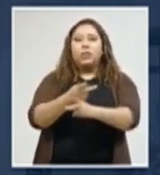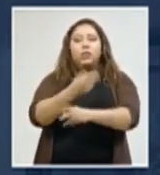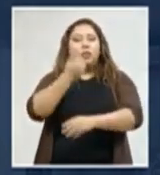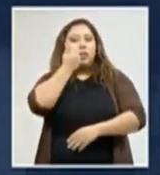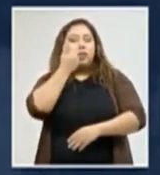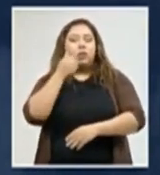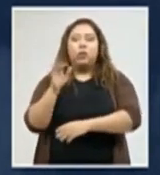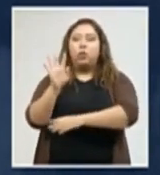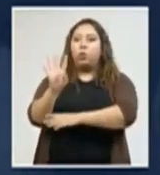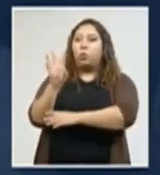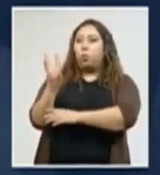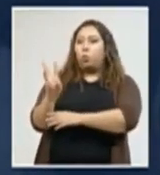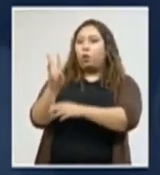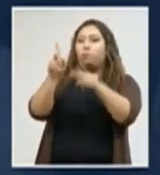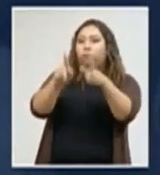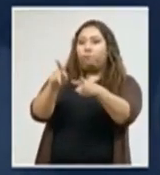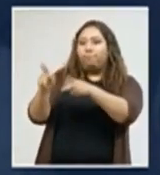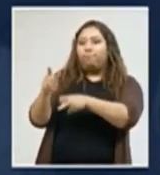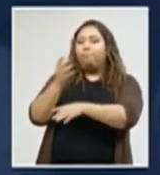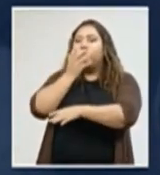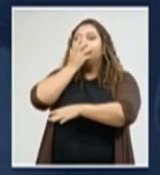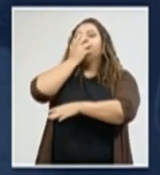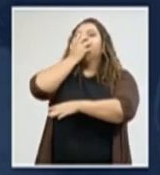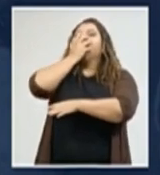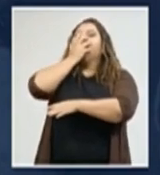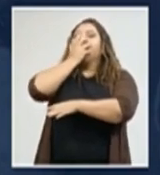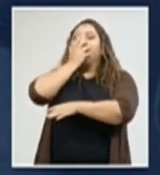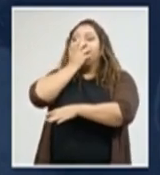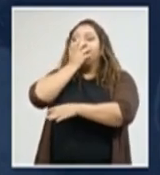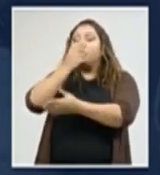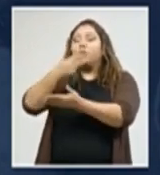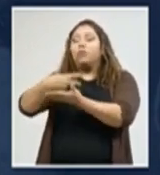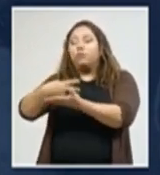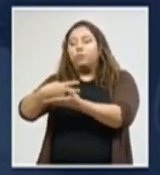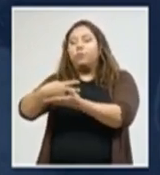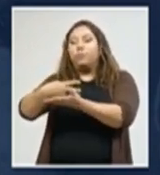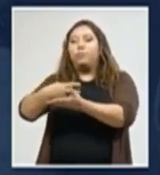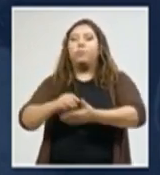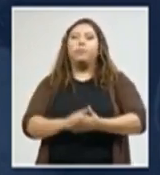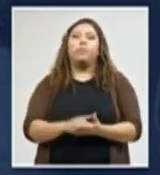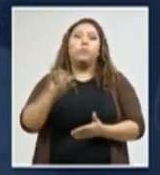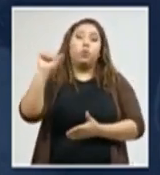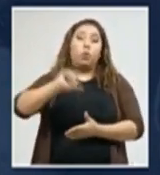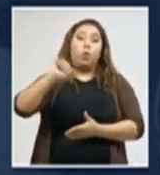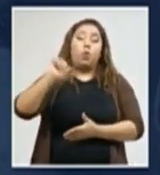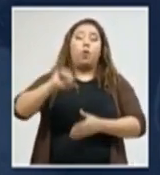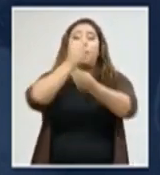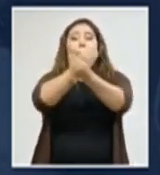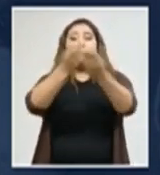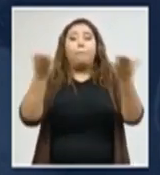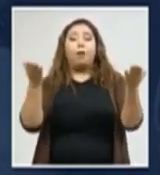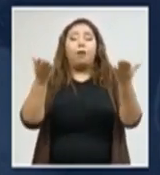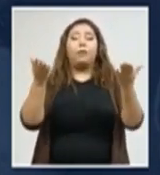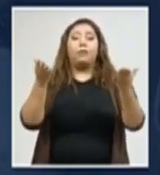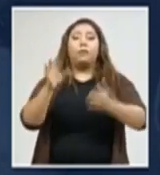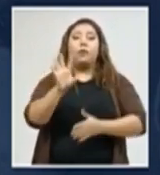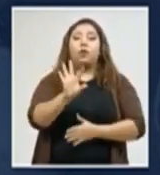utilizando las unidades de cuidados intensivos. Me complace compartir que el día de hoy tenemos 99